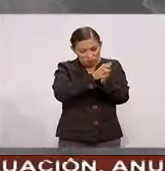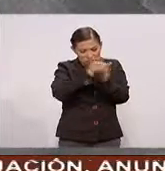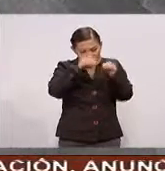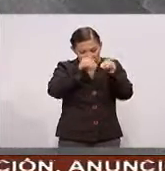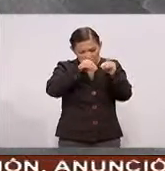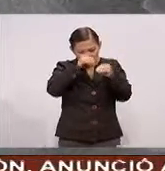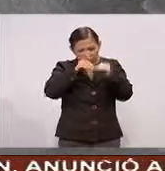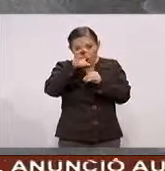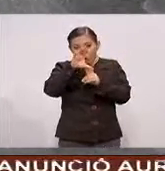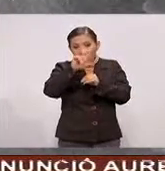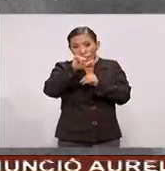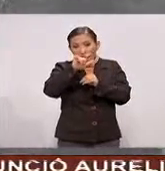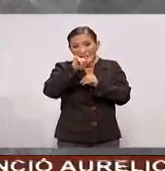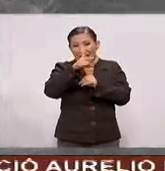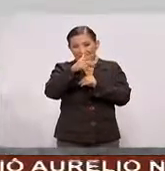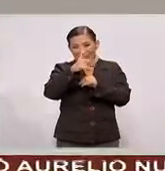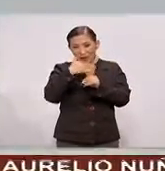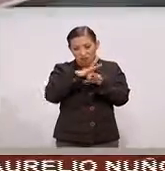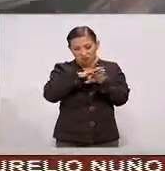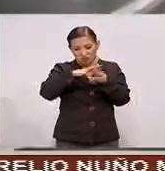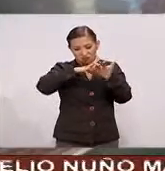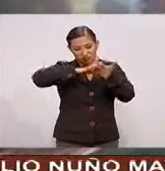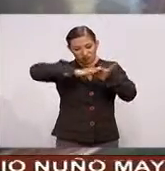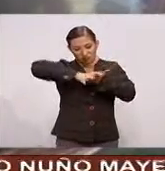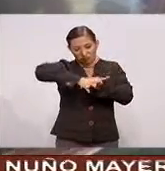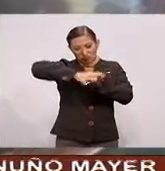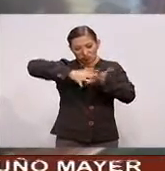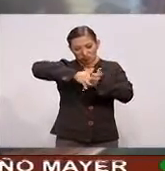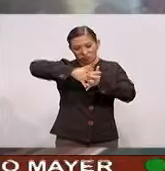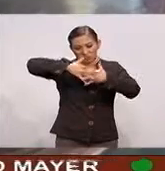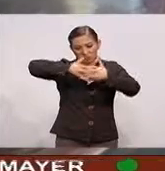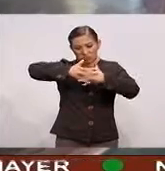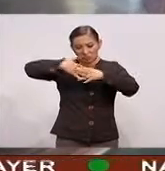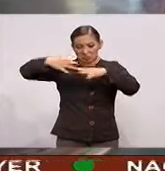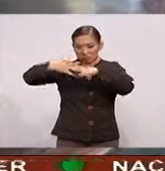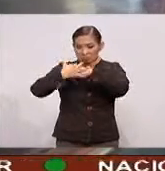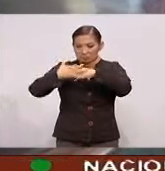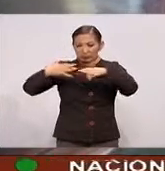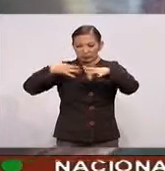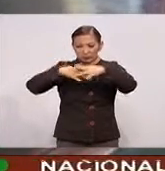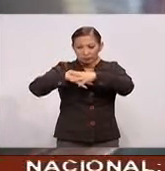producir Colágeno Que son de las fibras Entonces Estas fibras Empiezan a